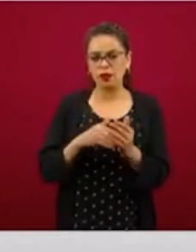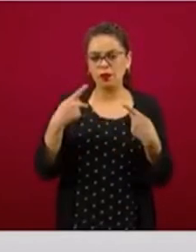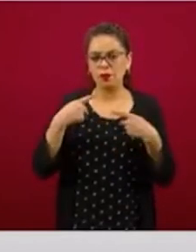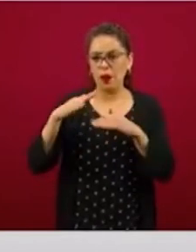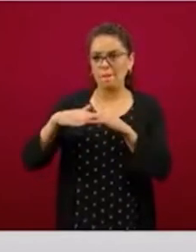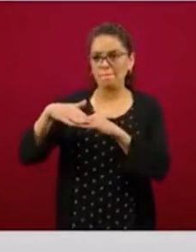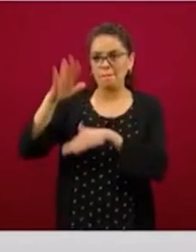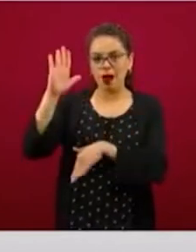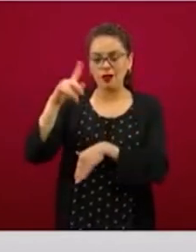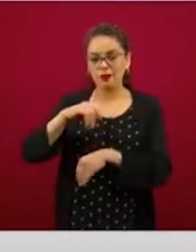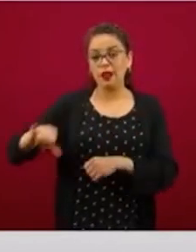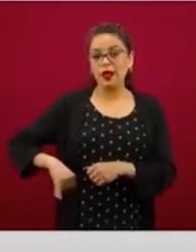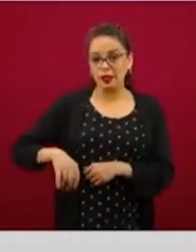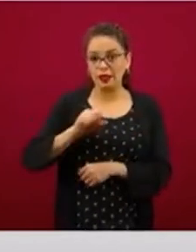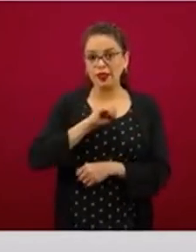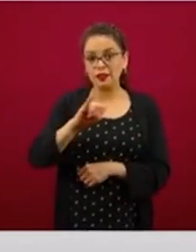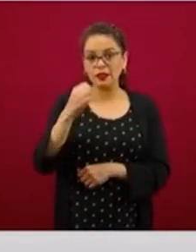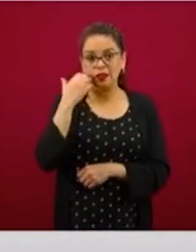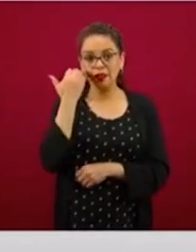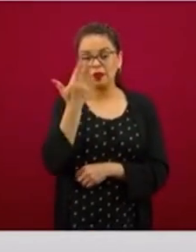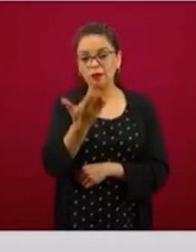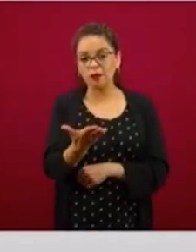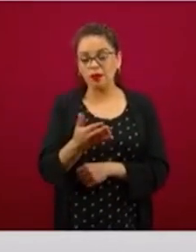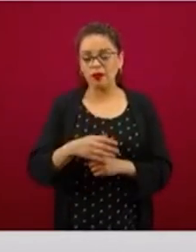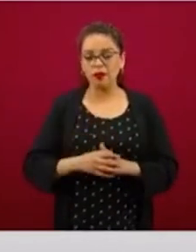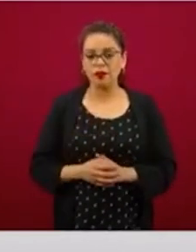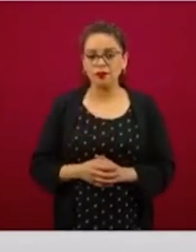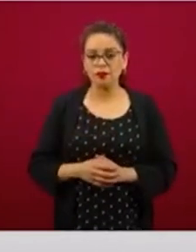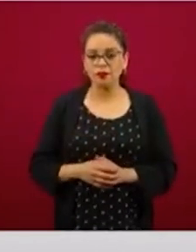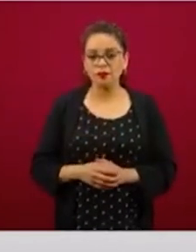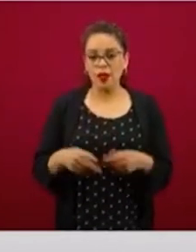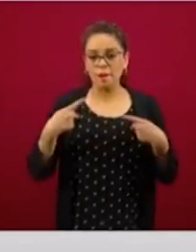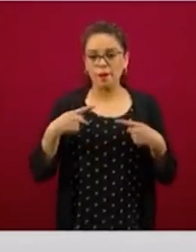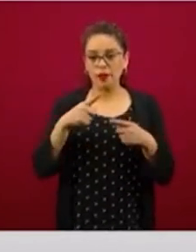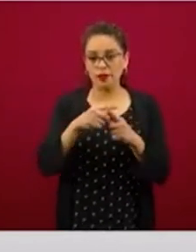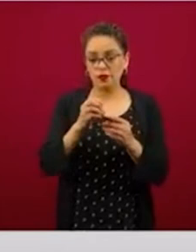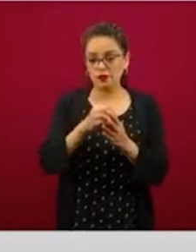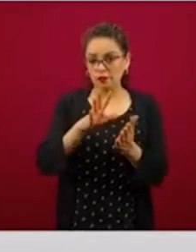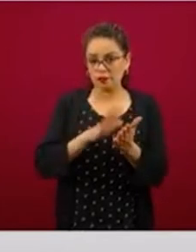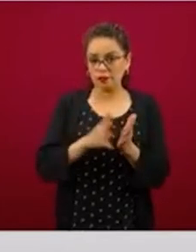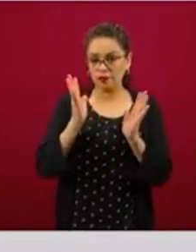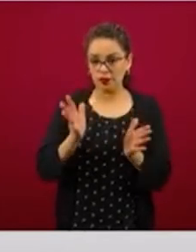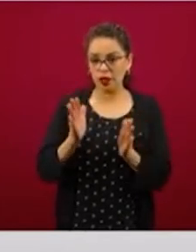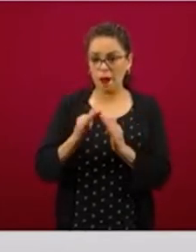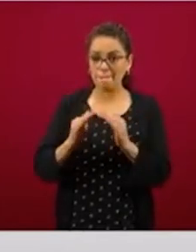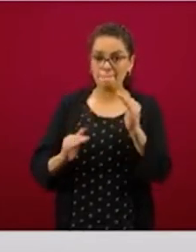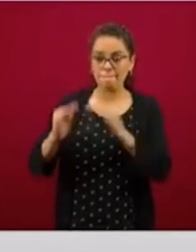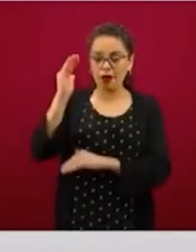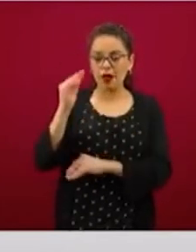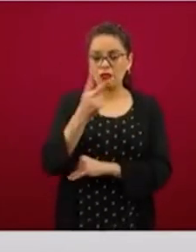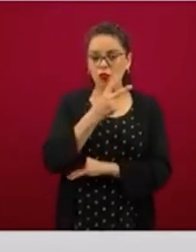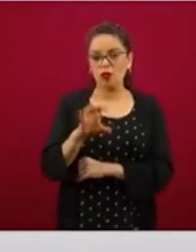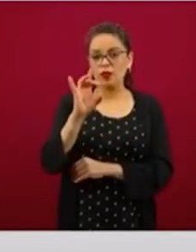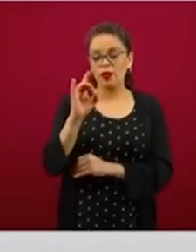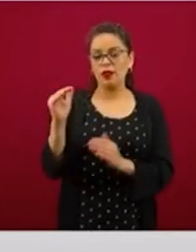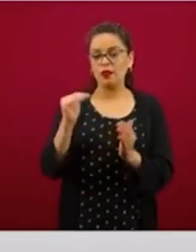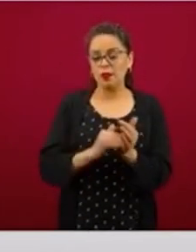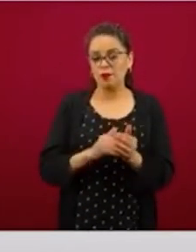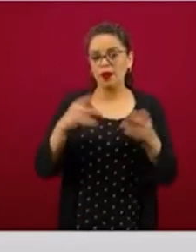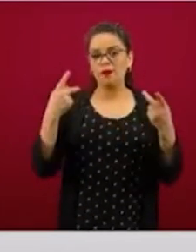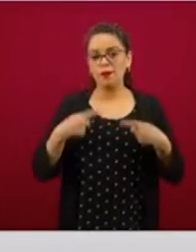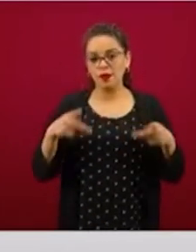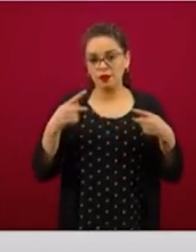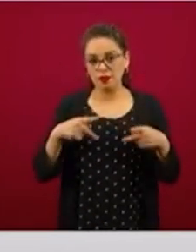Y la suma total de la gente que se ha registrado ya rebasan los 230 mil personas, le restamos las